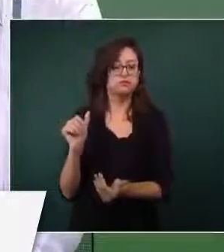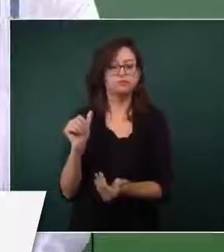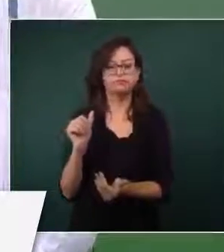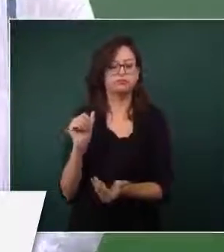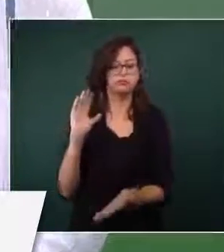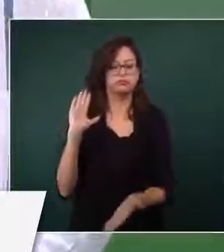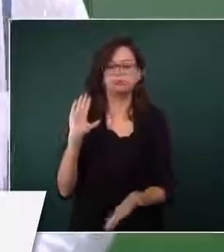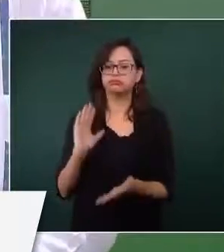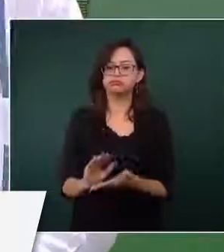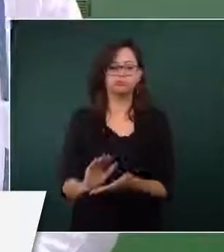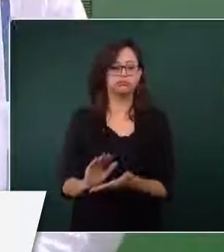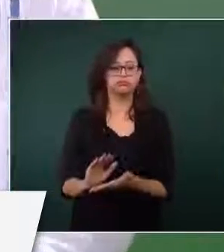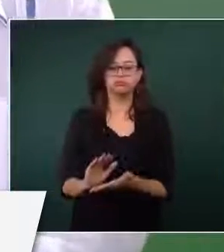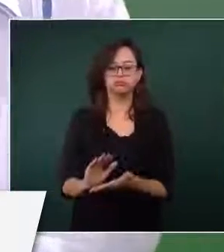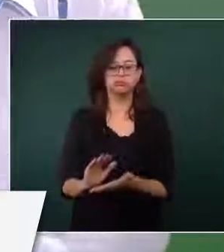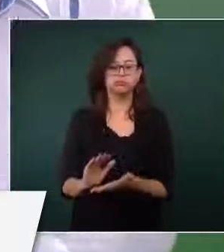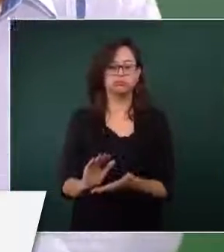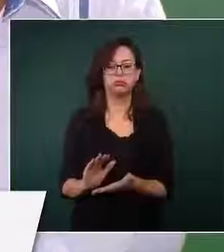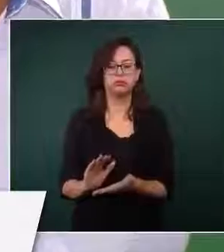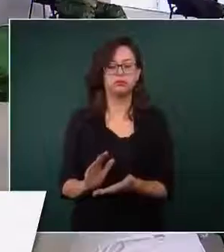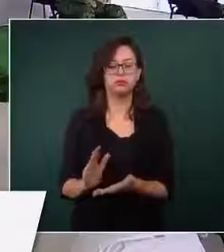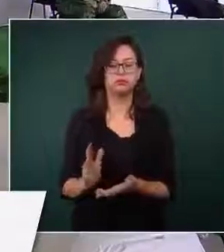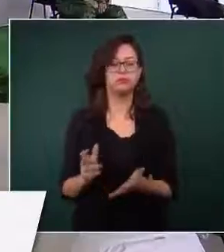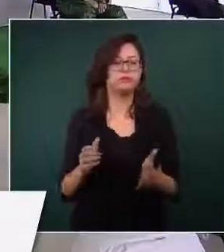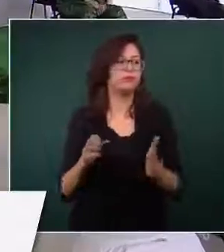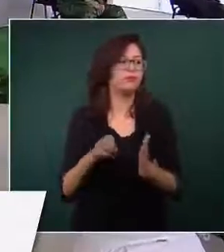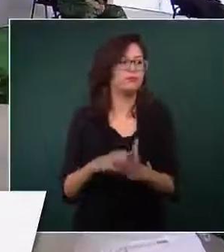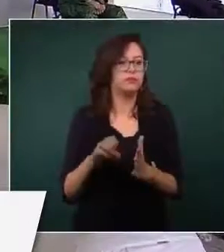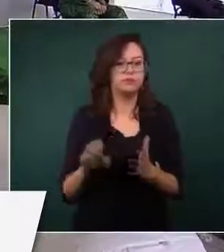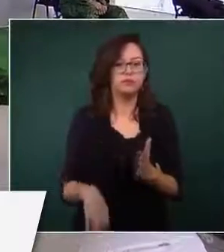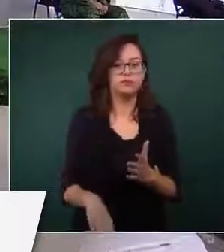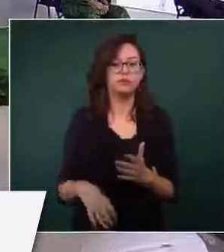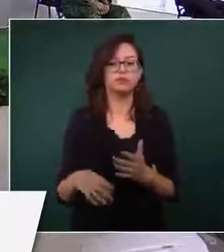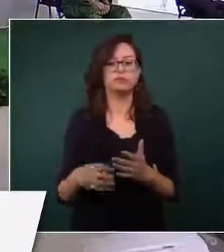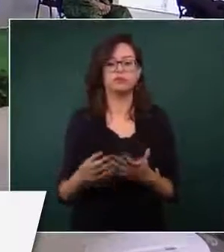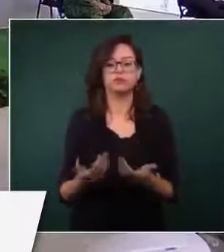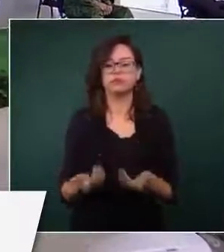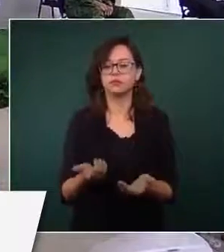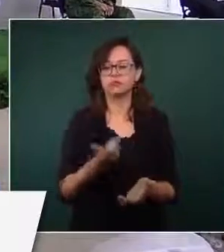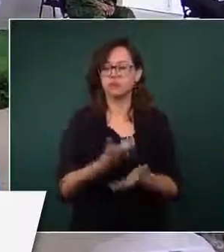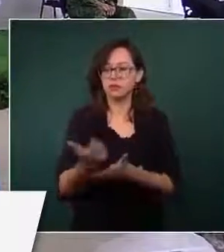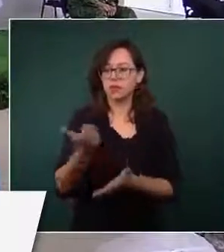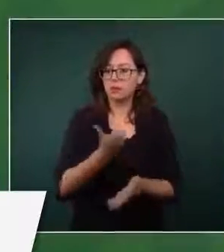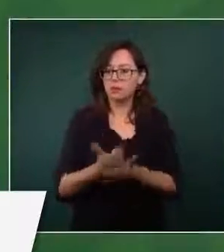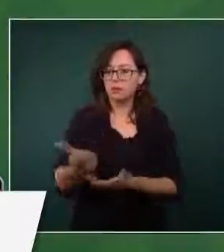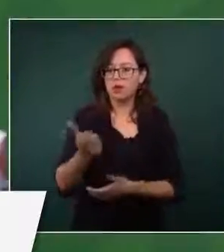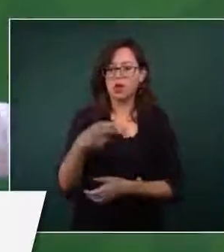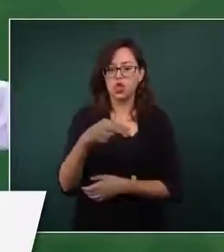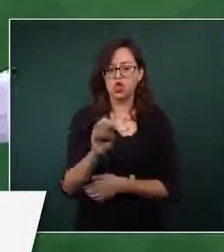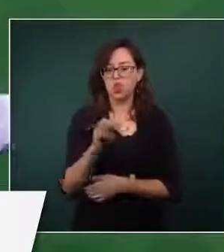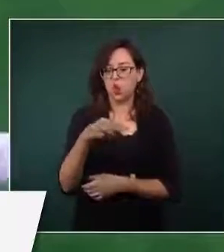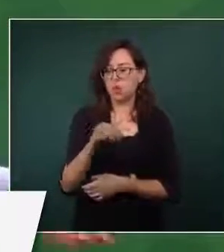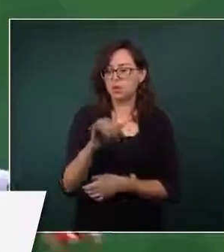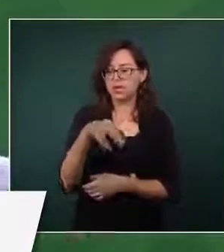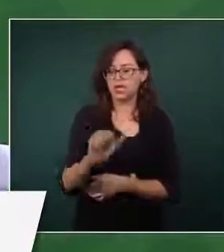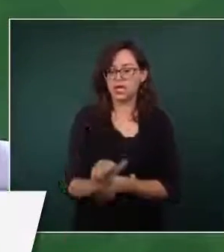propios, por ejemplo, el ingreso a la nómina. Si